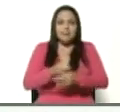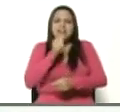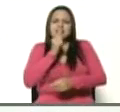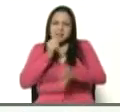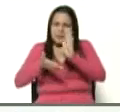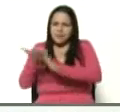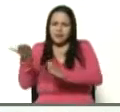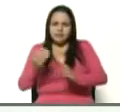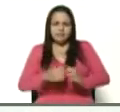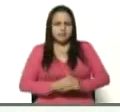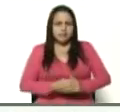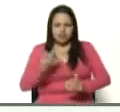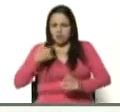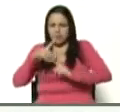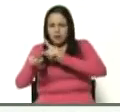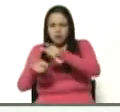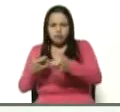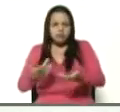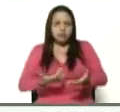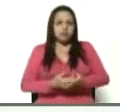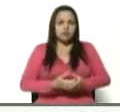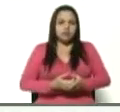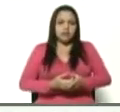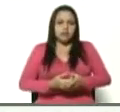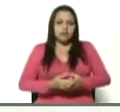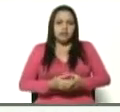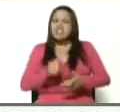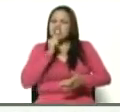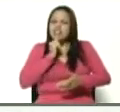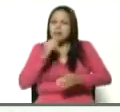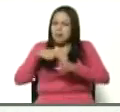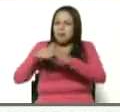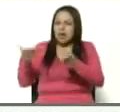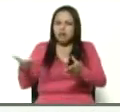iberoamericana? Le pregunto a los medios españoles. ¿Quién más va a hablar?